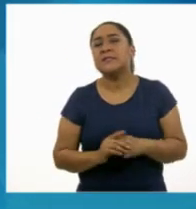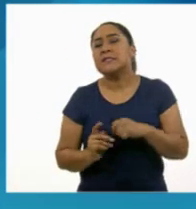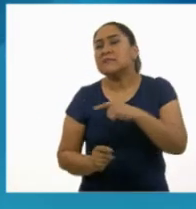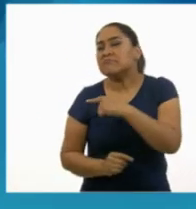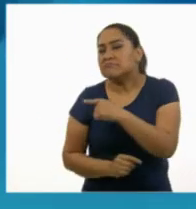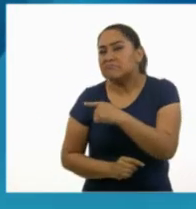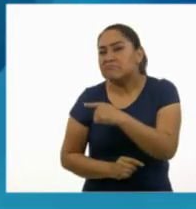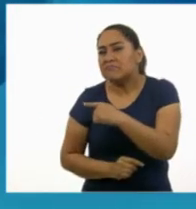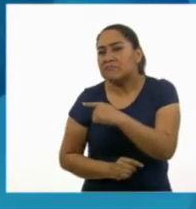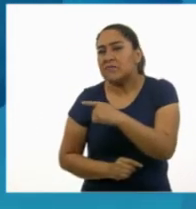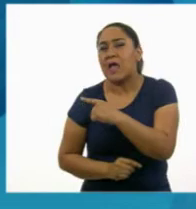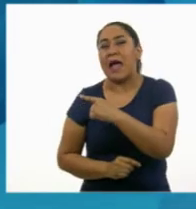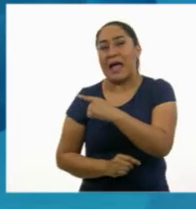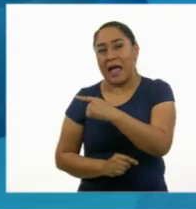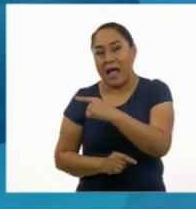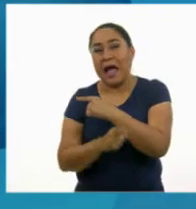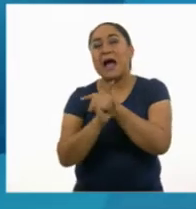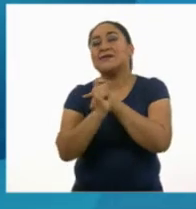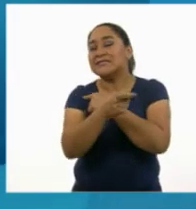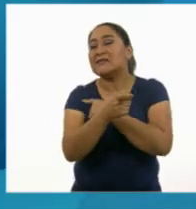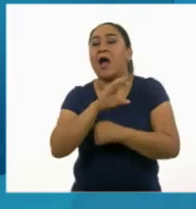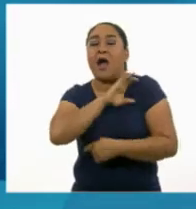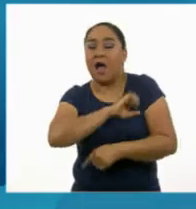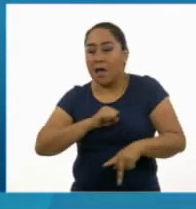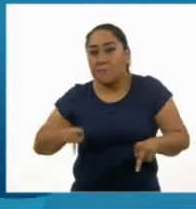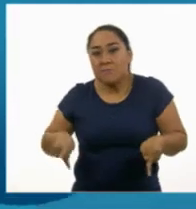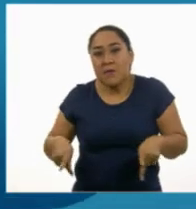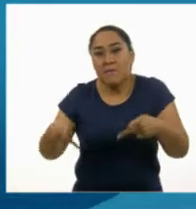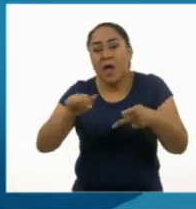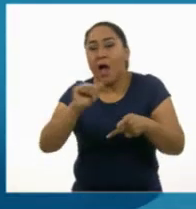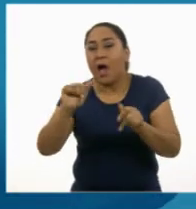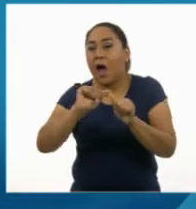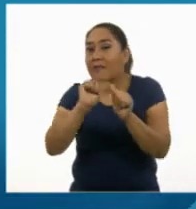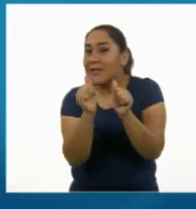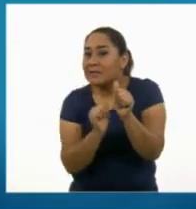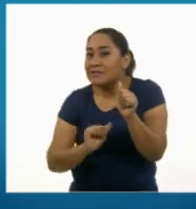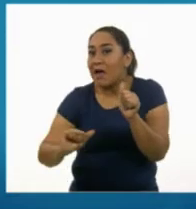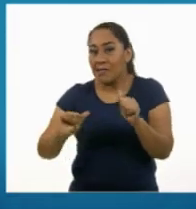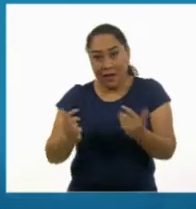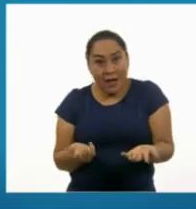Está... Ah, una vendedora de artesanías. ¡Claro, una vendedora de artesanías!